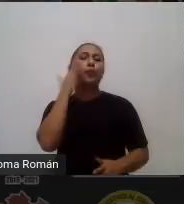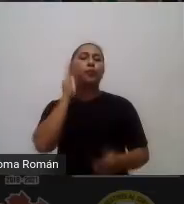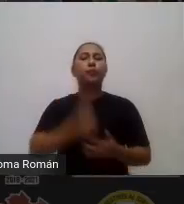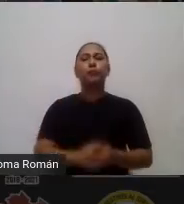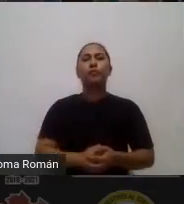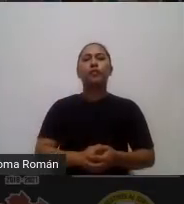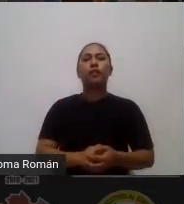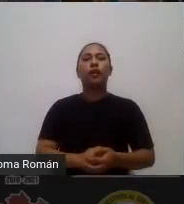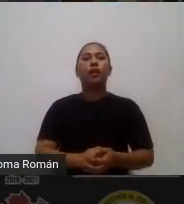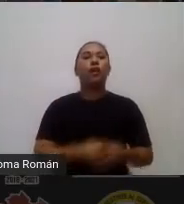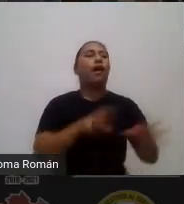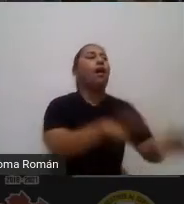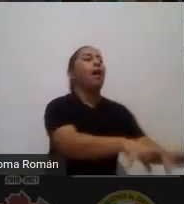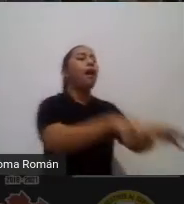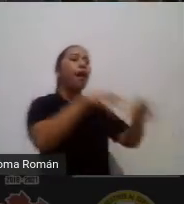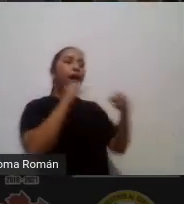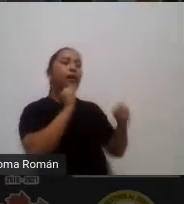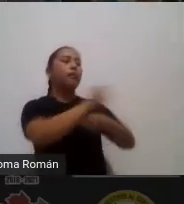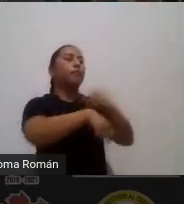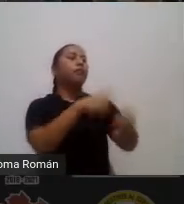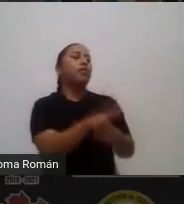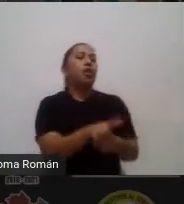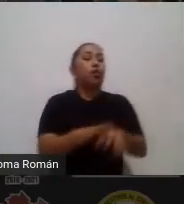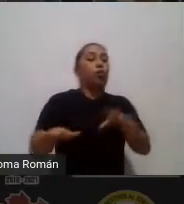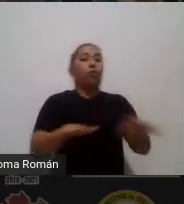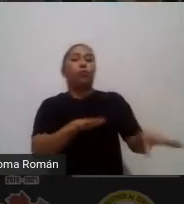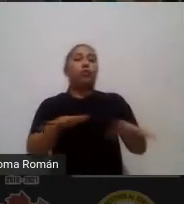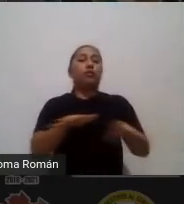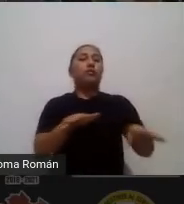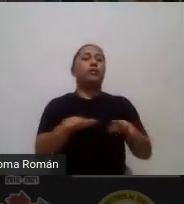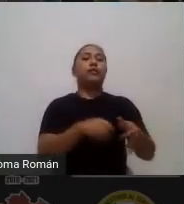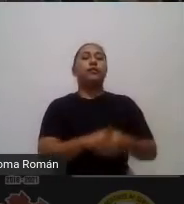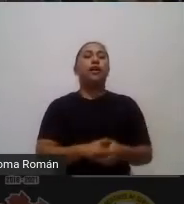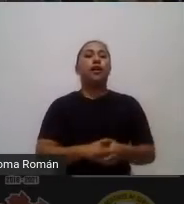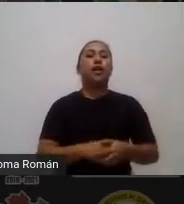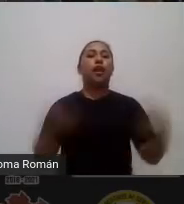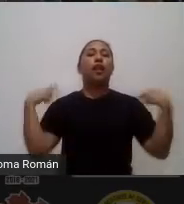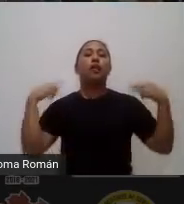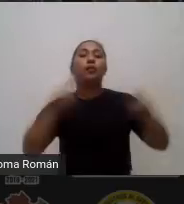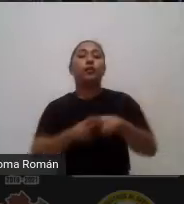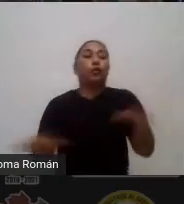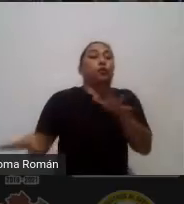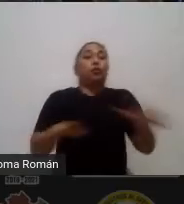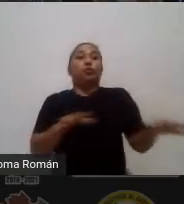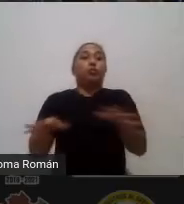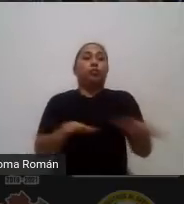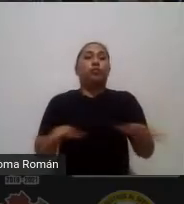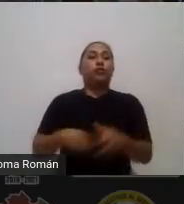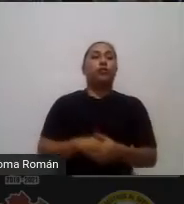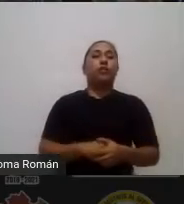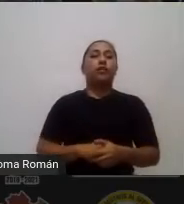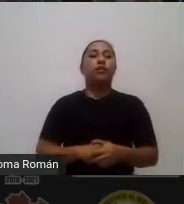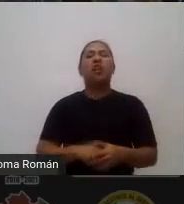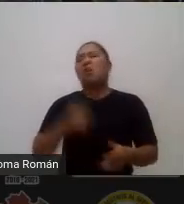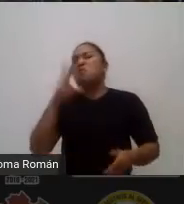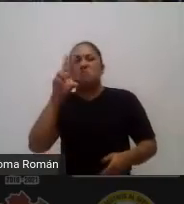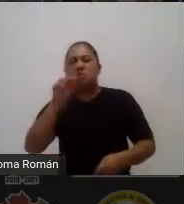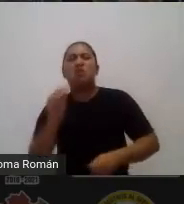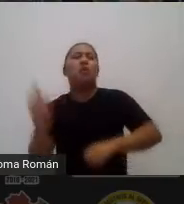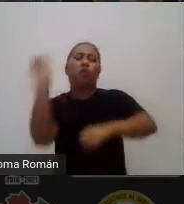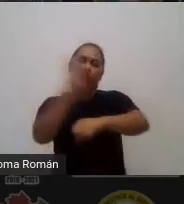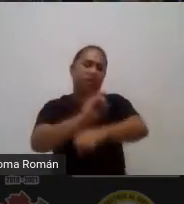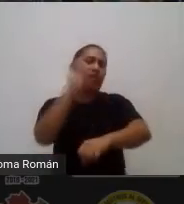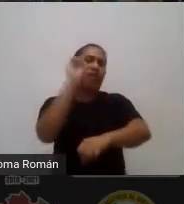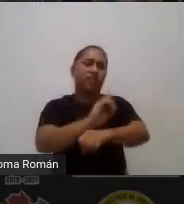de perros y yo vaya vaya yo tengo que movilizarme aquí el asunto es que el docente tiene que movilizarse no diario no diario porque las